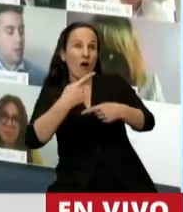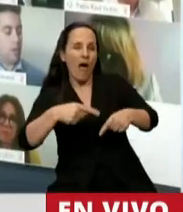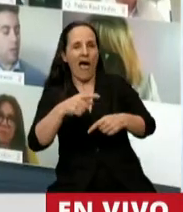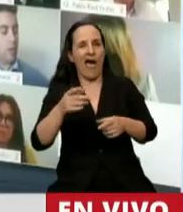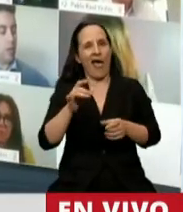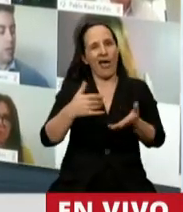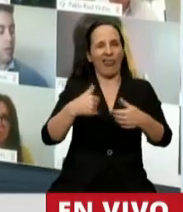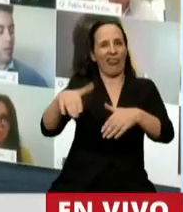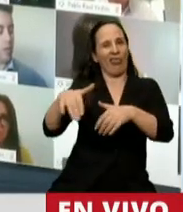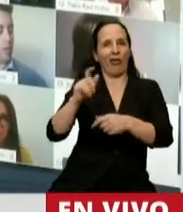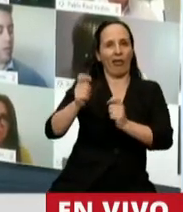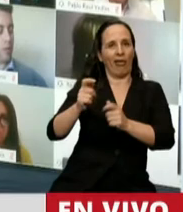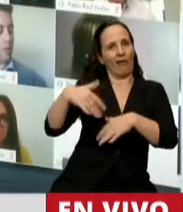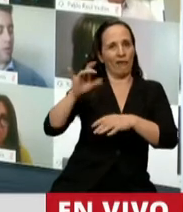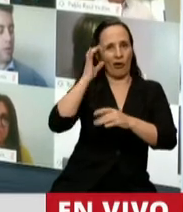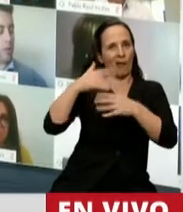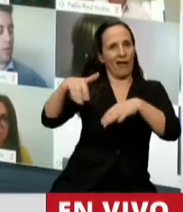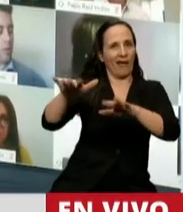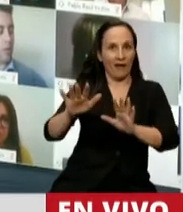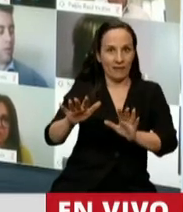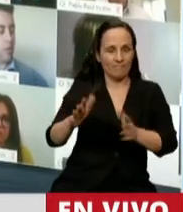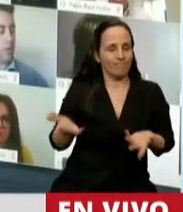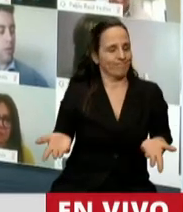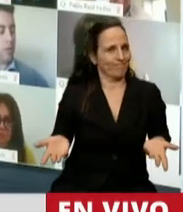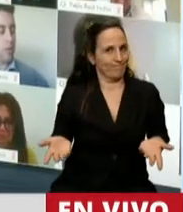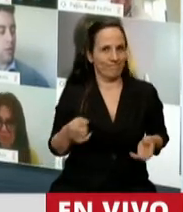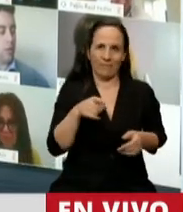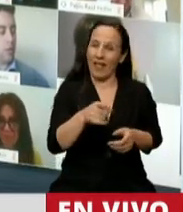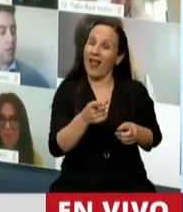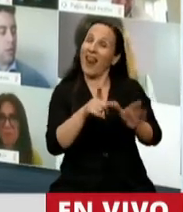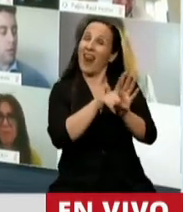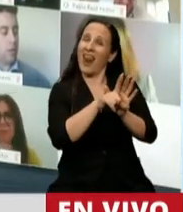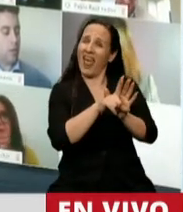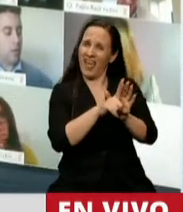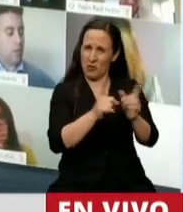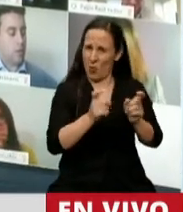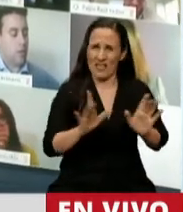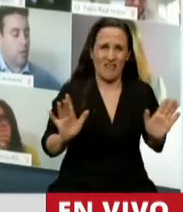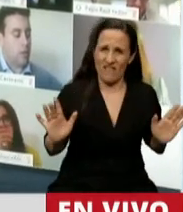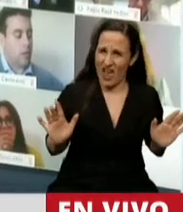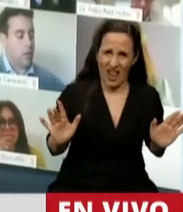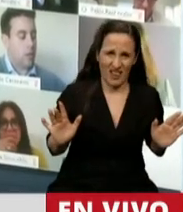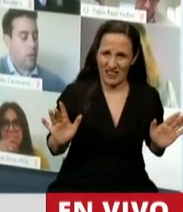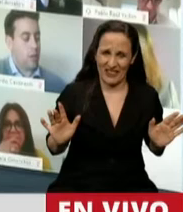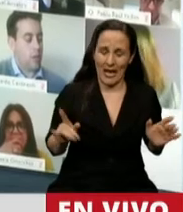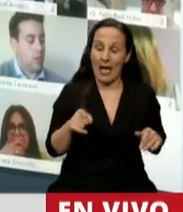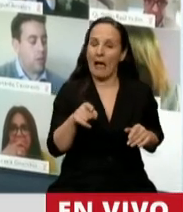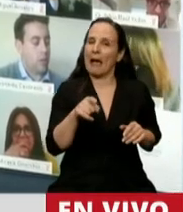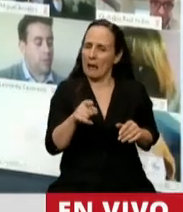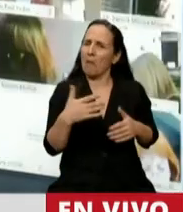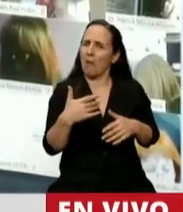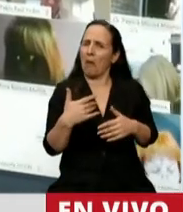No se necesita una ley para hacer una moratoria. Se puede prorrogar la emergencia.